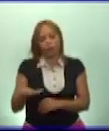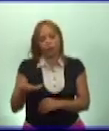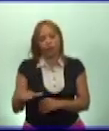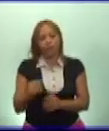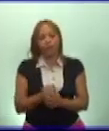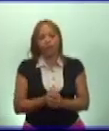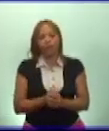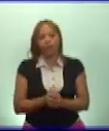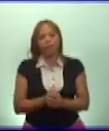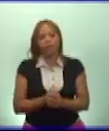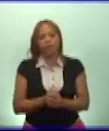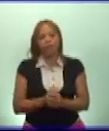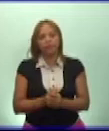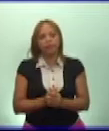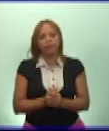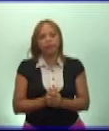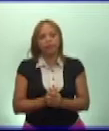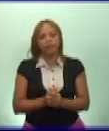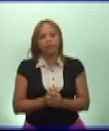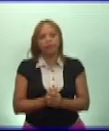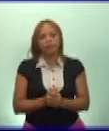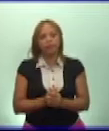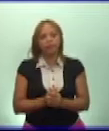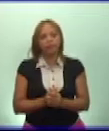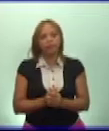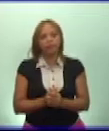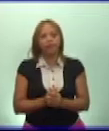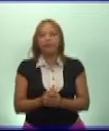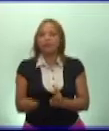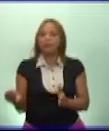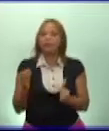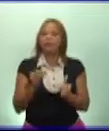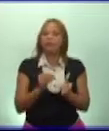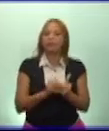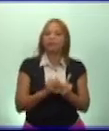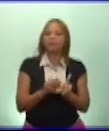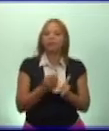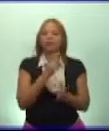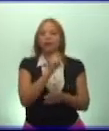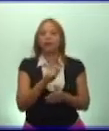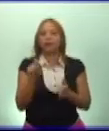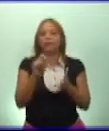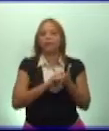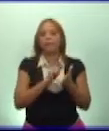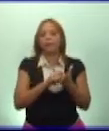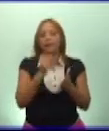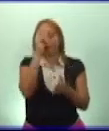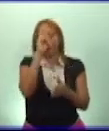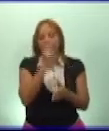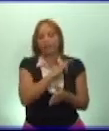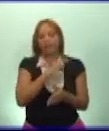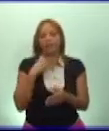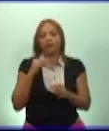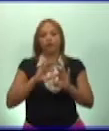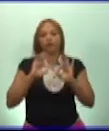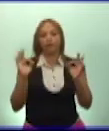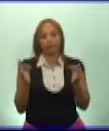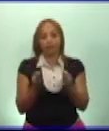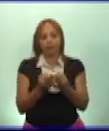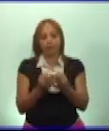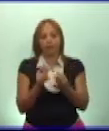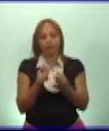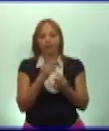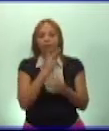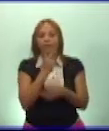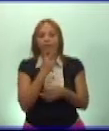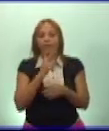Y además puso en práctica el plan del médico de la familia, con buenos resultados en la atención primaria a